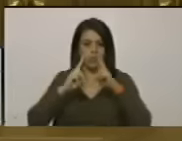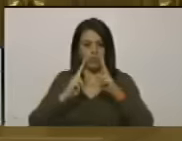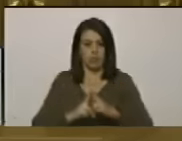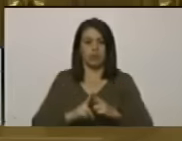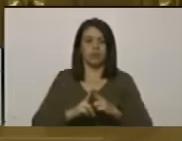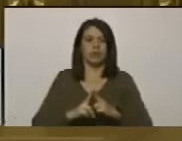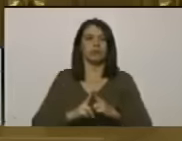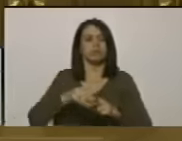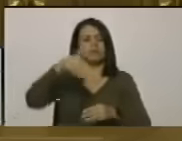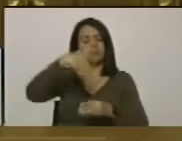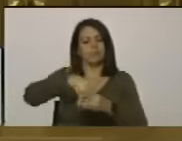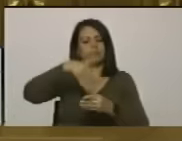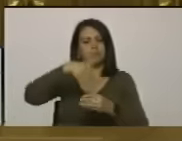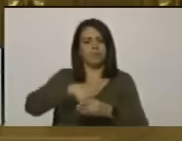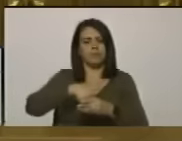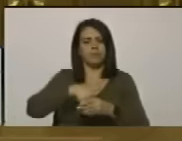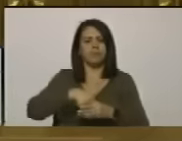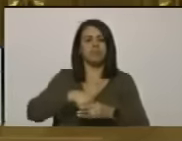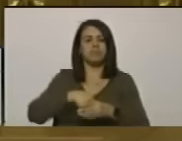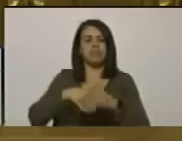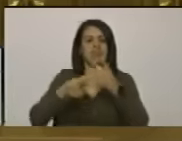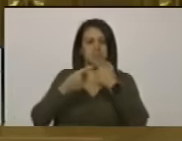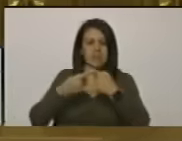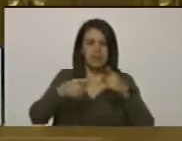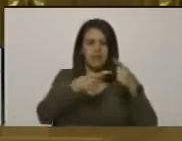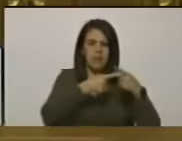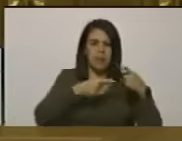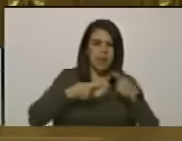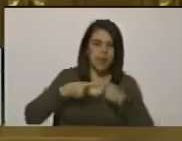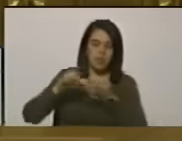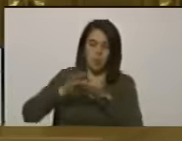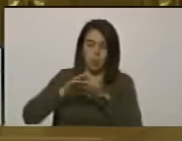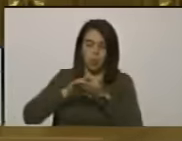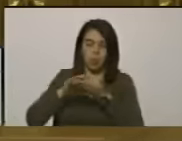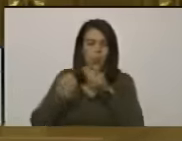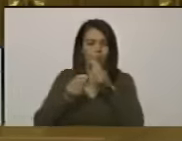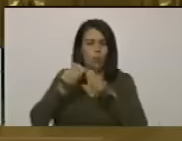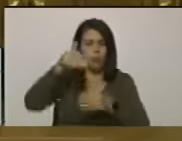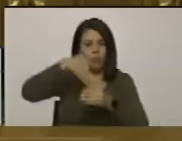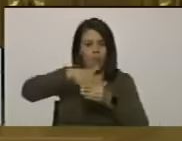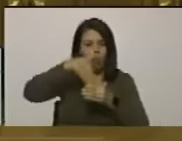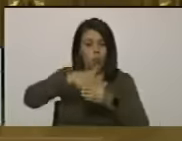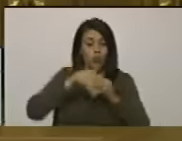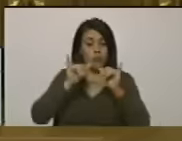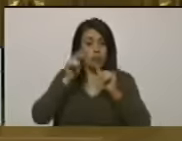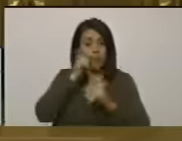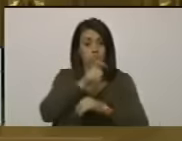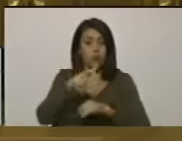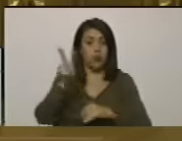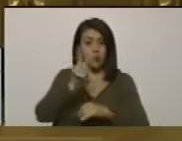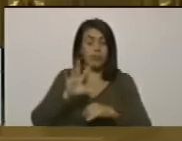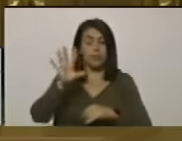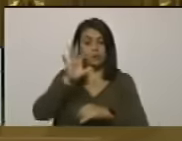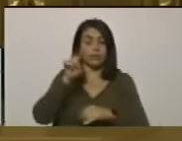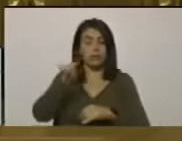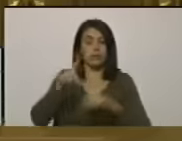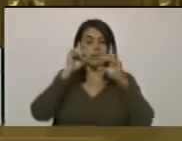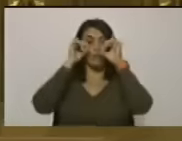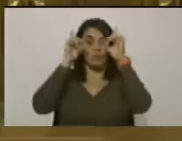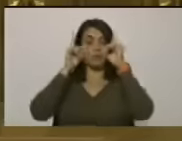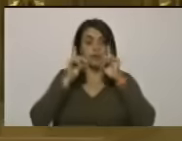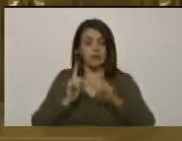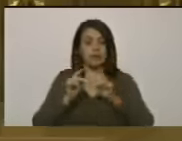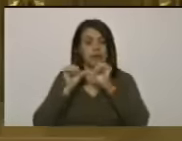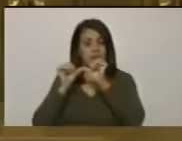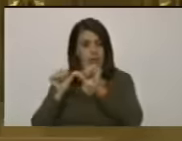la vía electoral para dirimir nuestras diferencias y con votos y que sea el pueblo de Venezuela quien decida